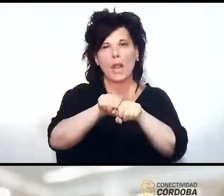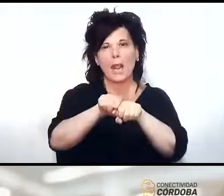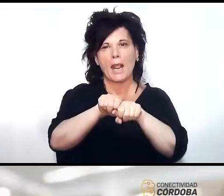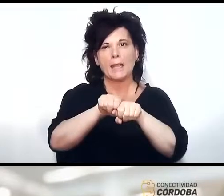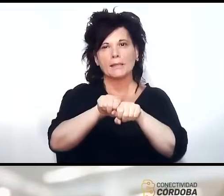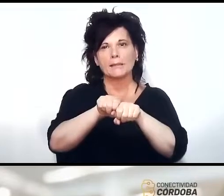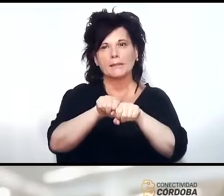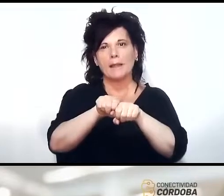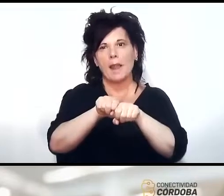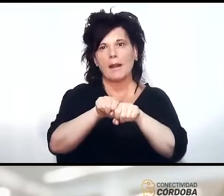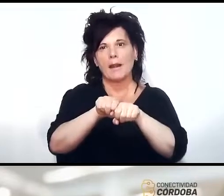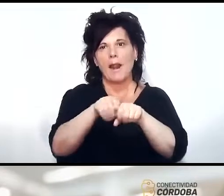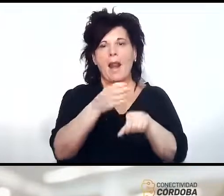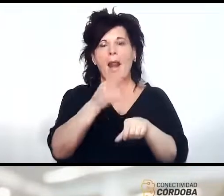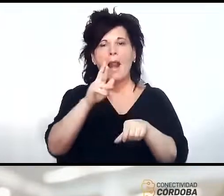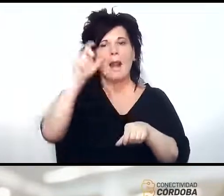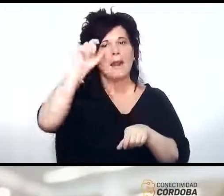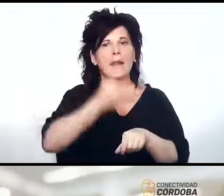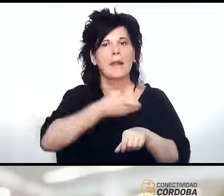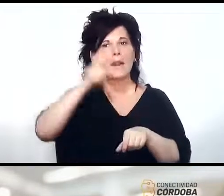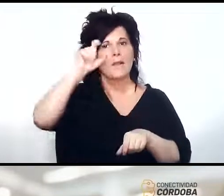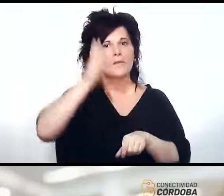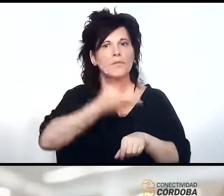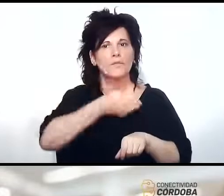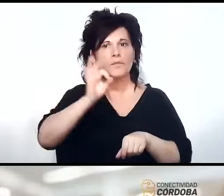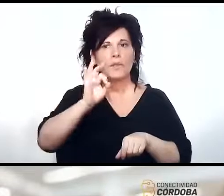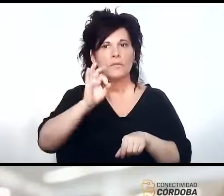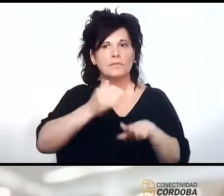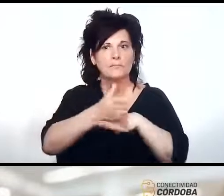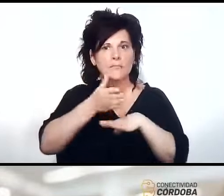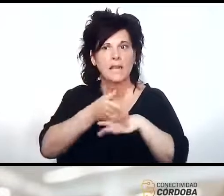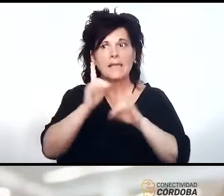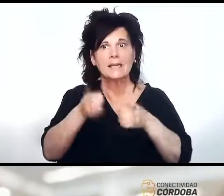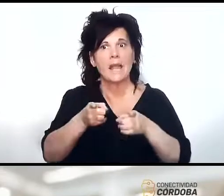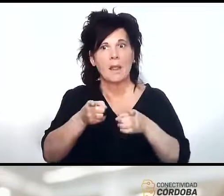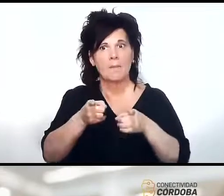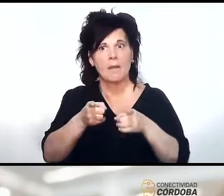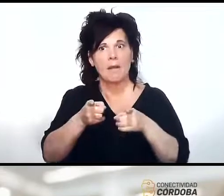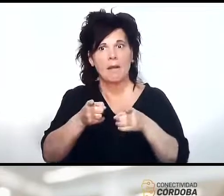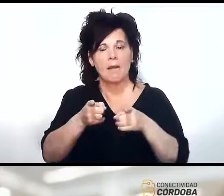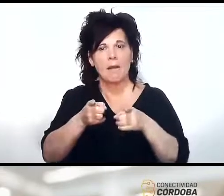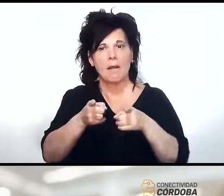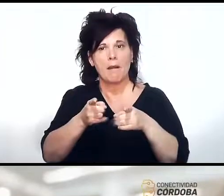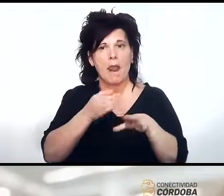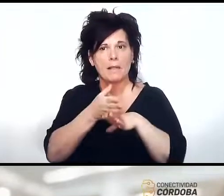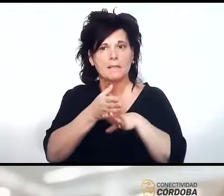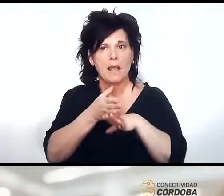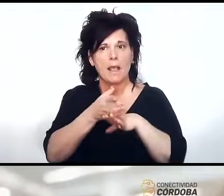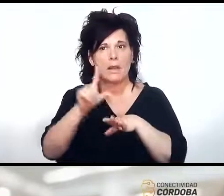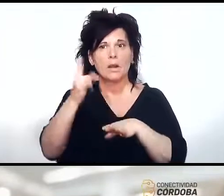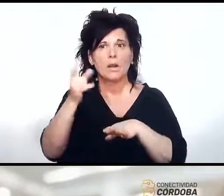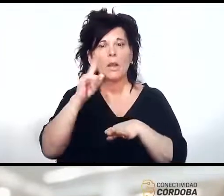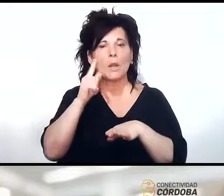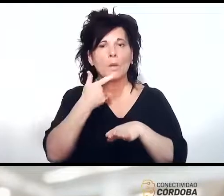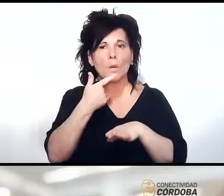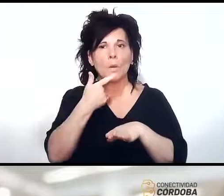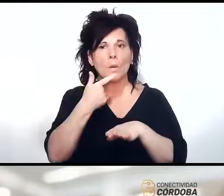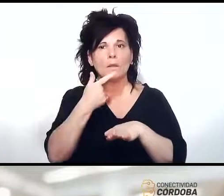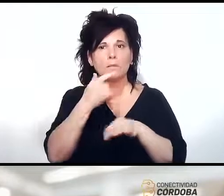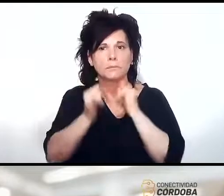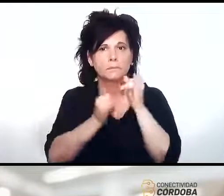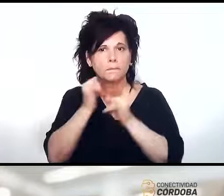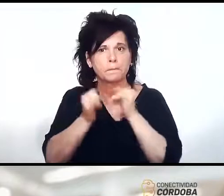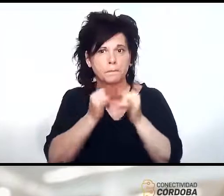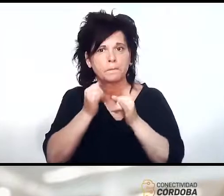REFEFO para tener salida y también para tener acceso a lo que bien me explicaba Luis que son los calles de los OTT